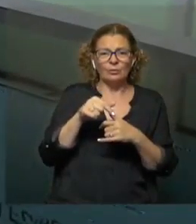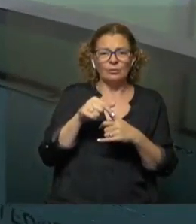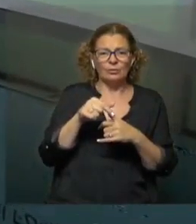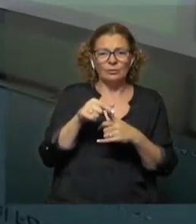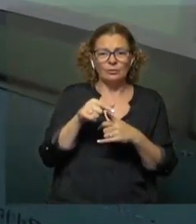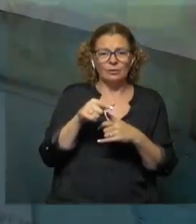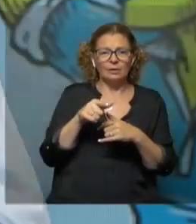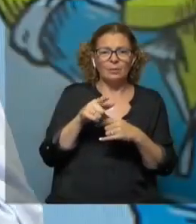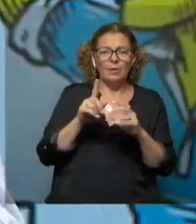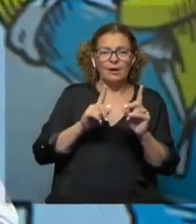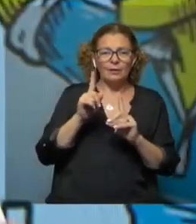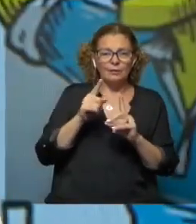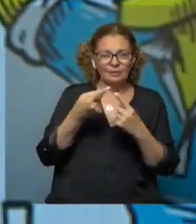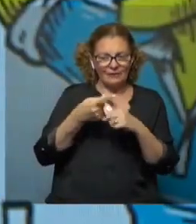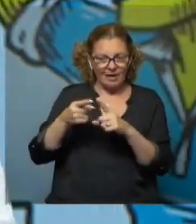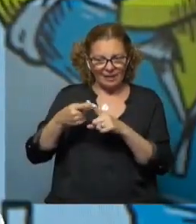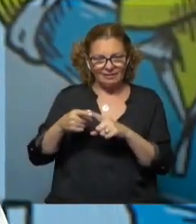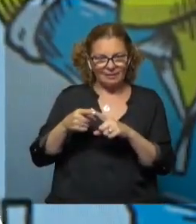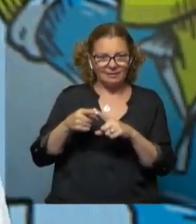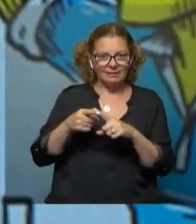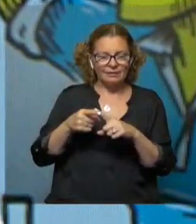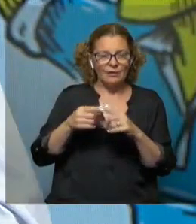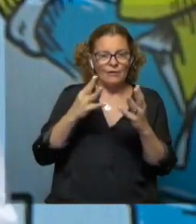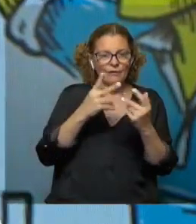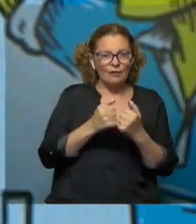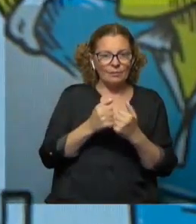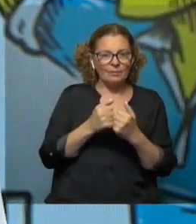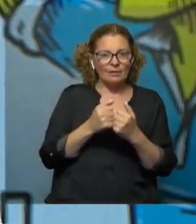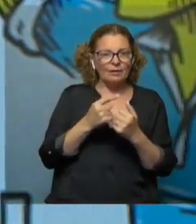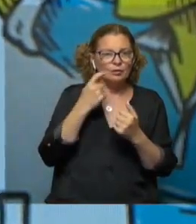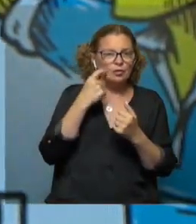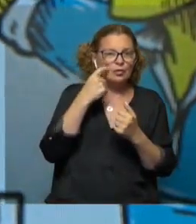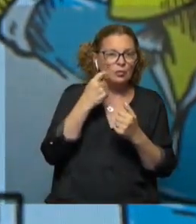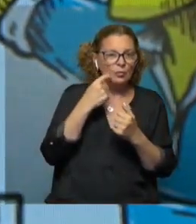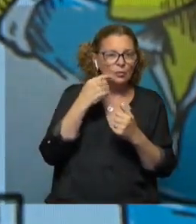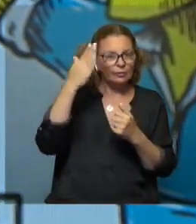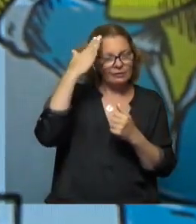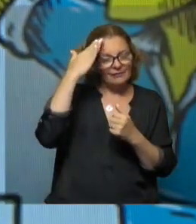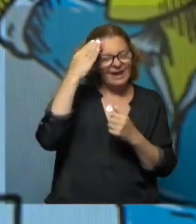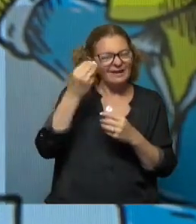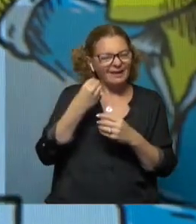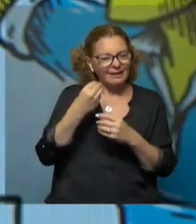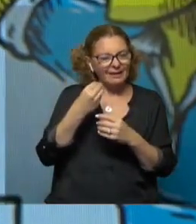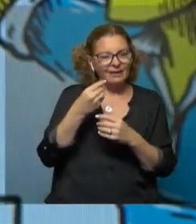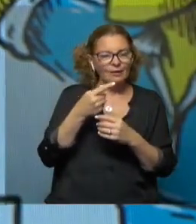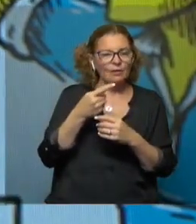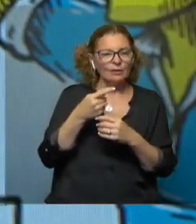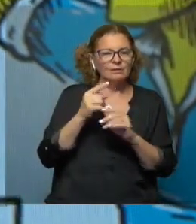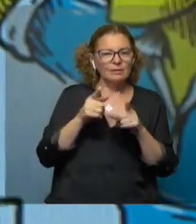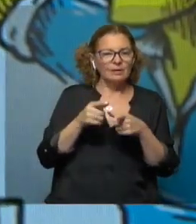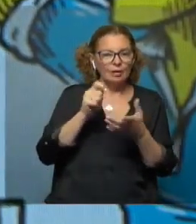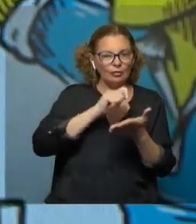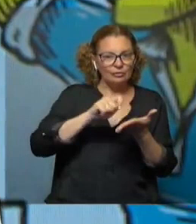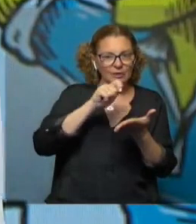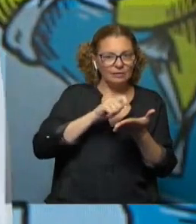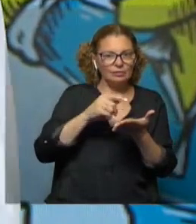periodístico, es usar diferentes piezas. Hay números, hay sabías qué, contextos. Lo